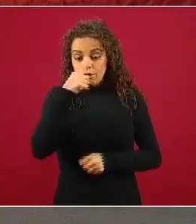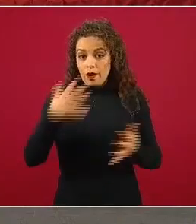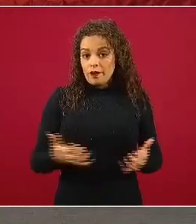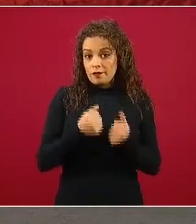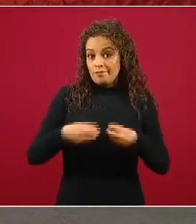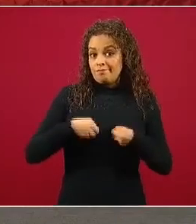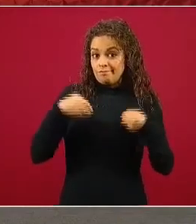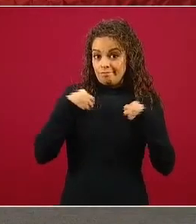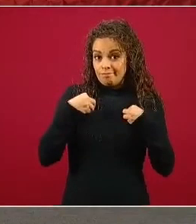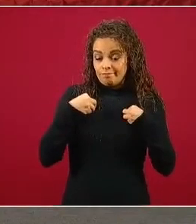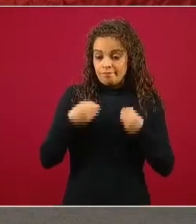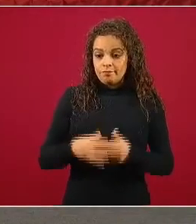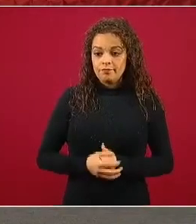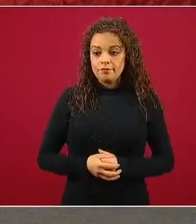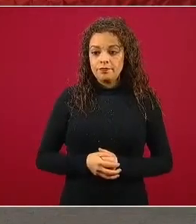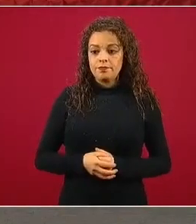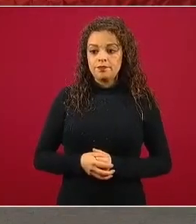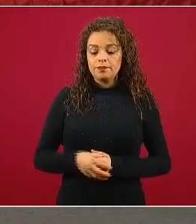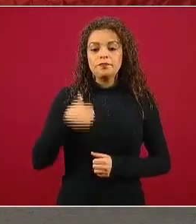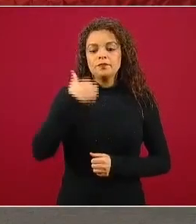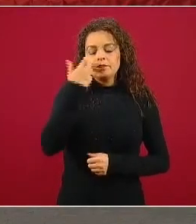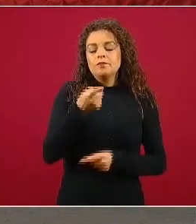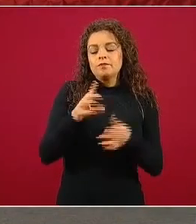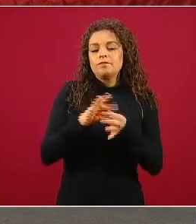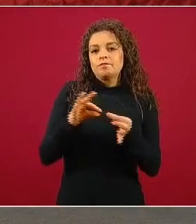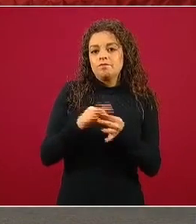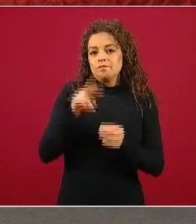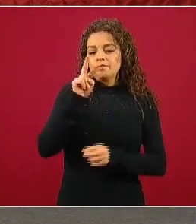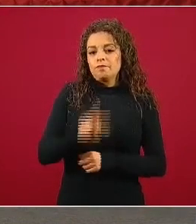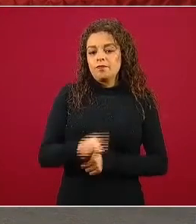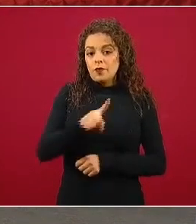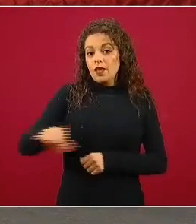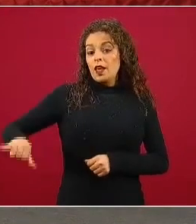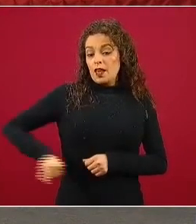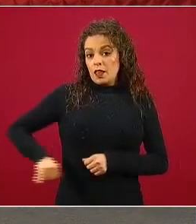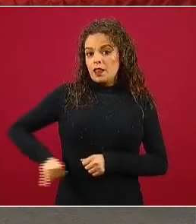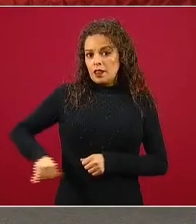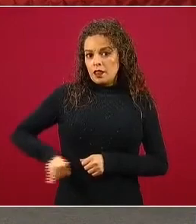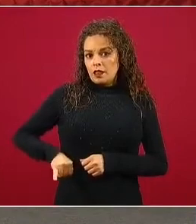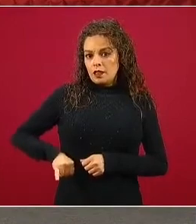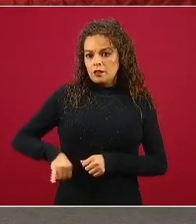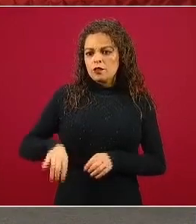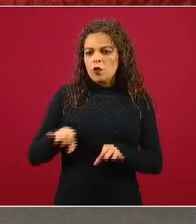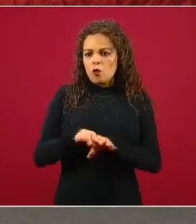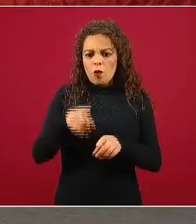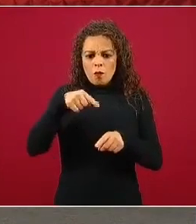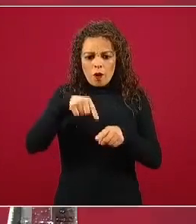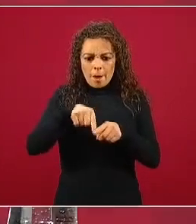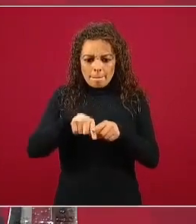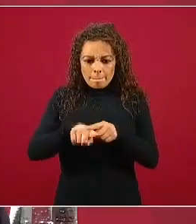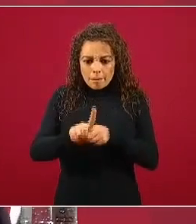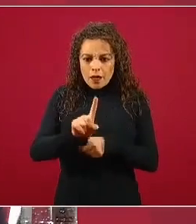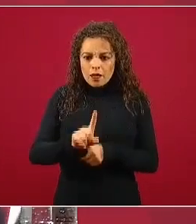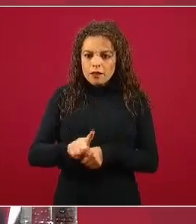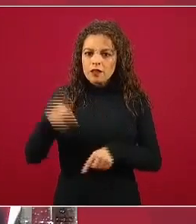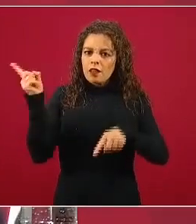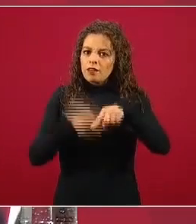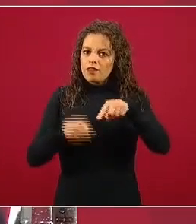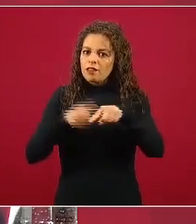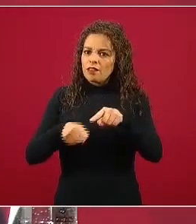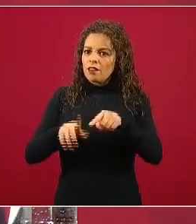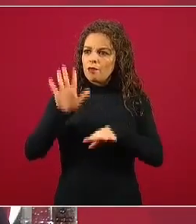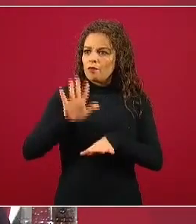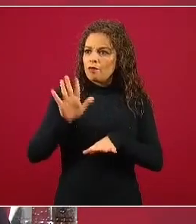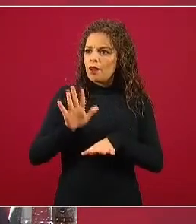Quiero comentar también que ha habido un paso interesante en cómo estamos empezando a borrar barreras también entre médicos y